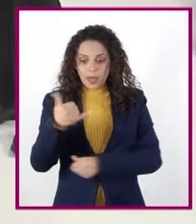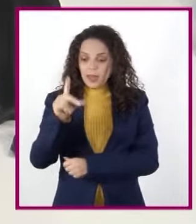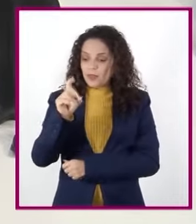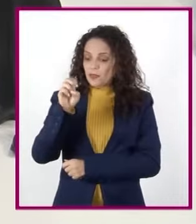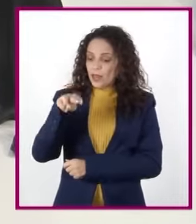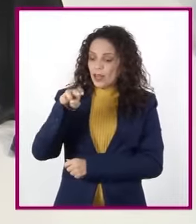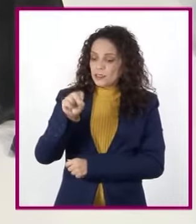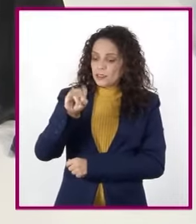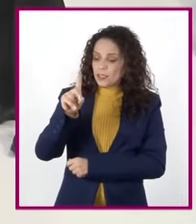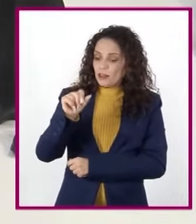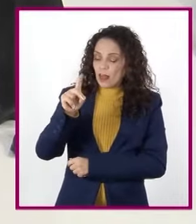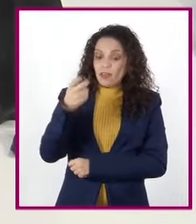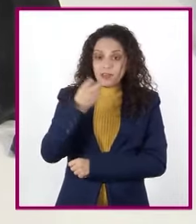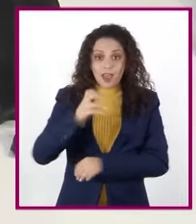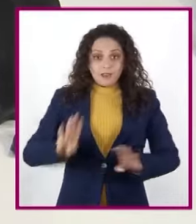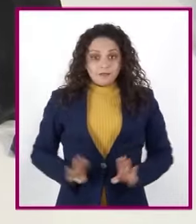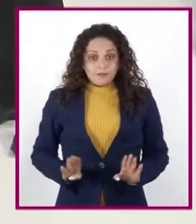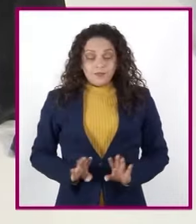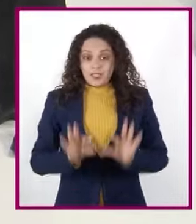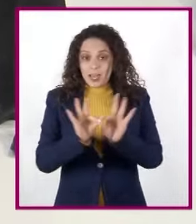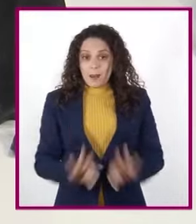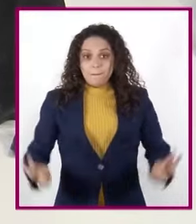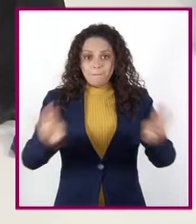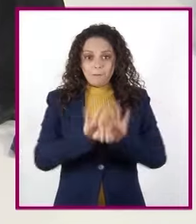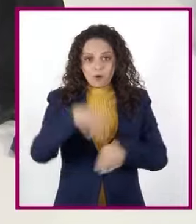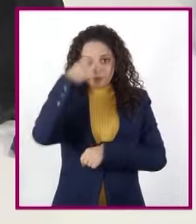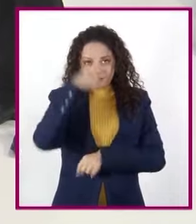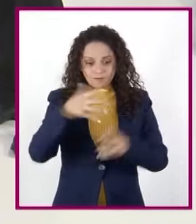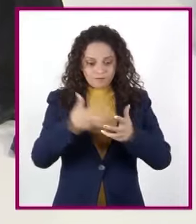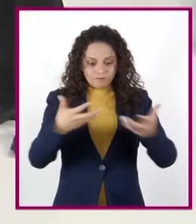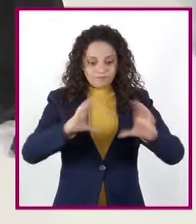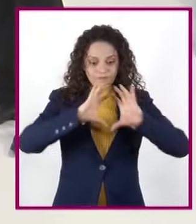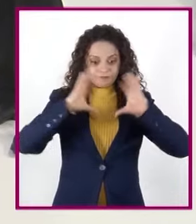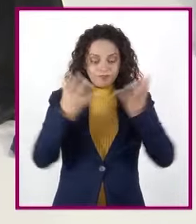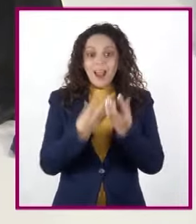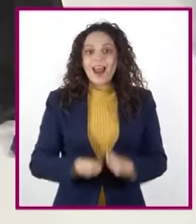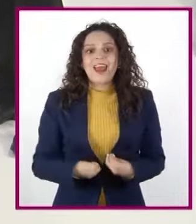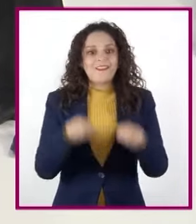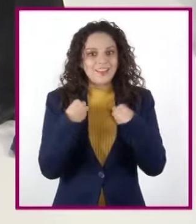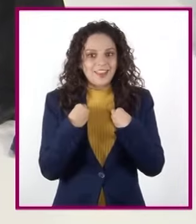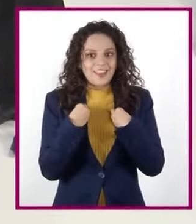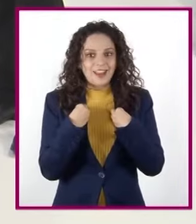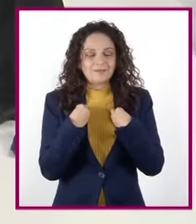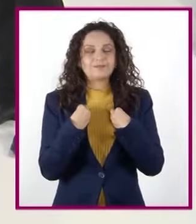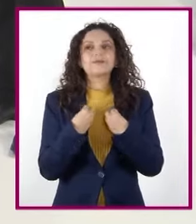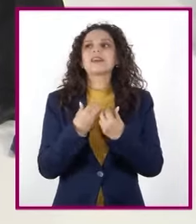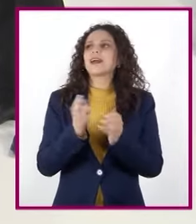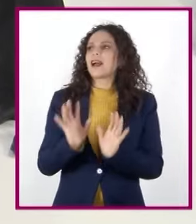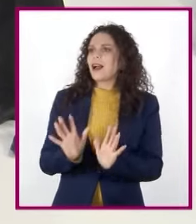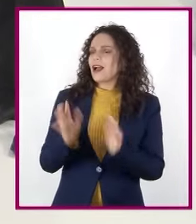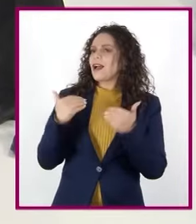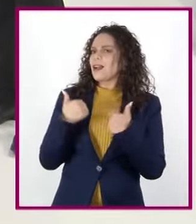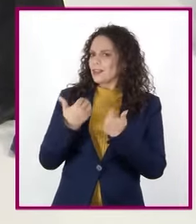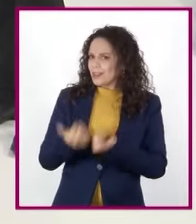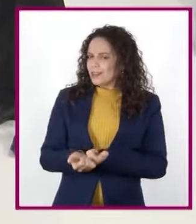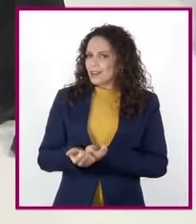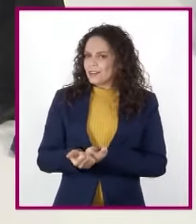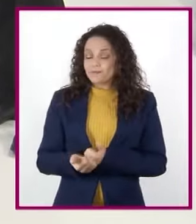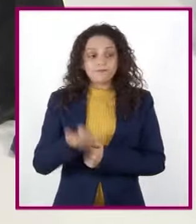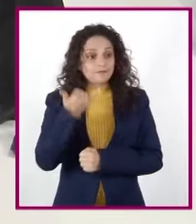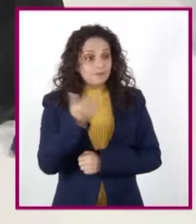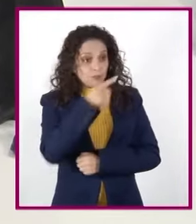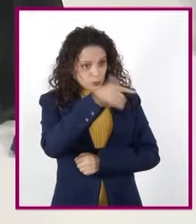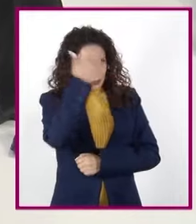que son indispensables para la vida en la Tierra. Ya veo. Así es. ¿Y sabían que la